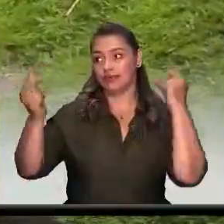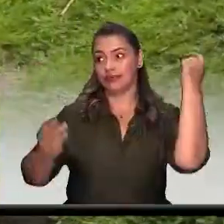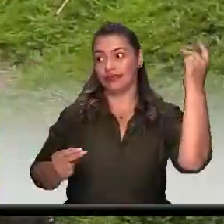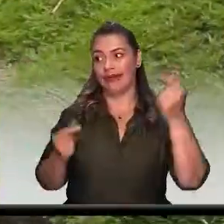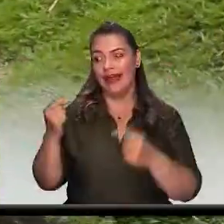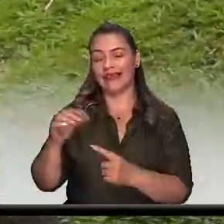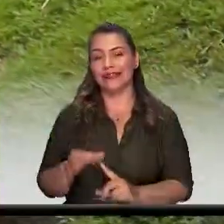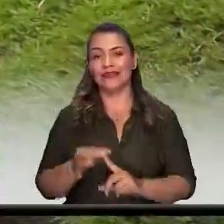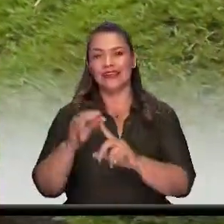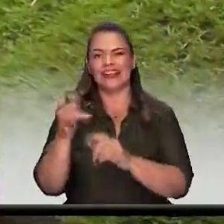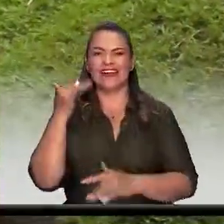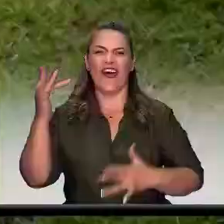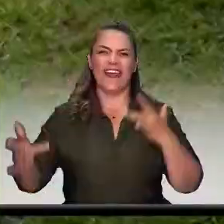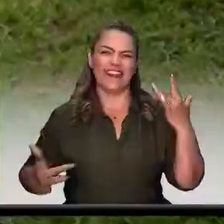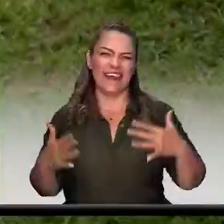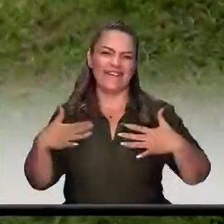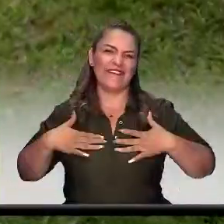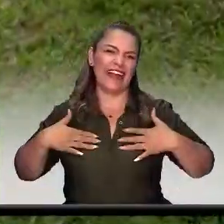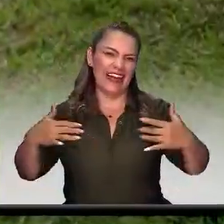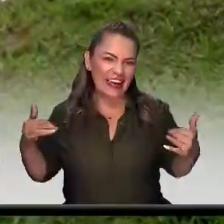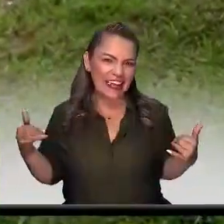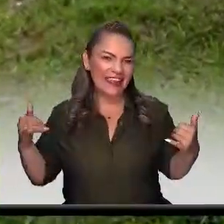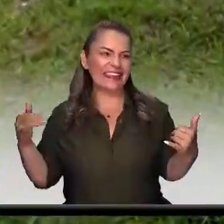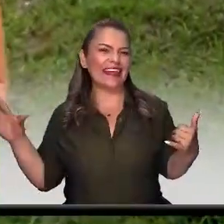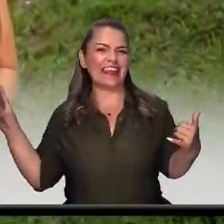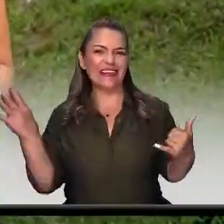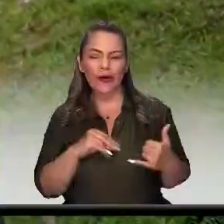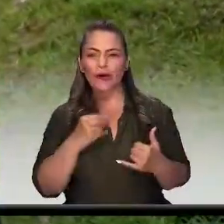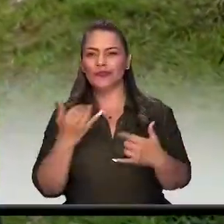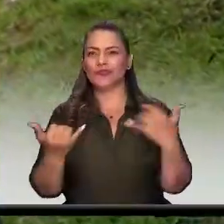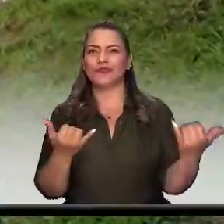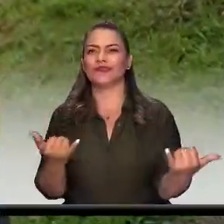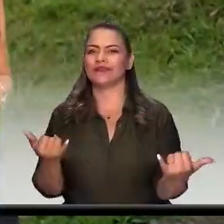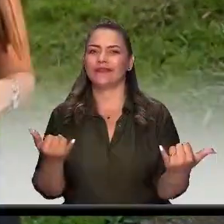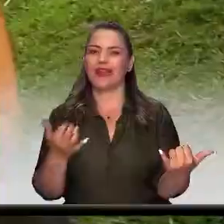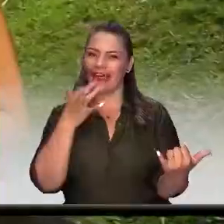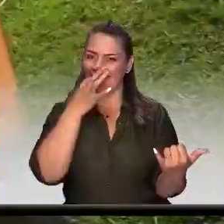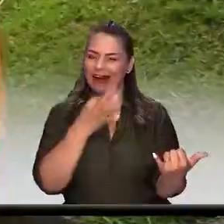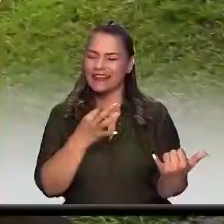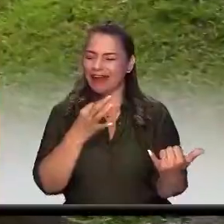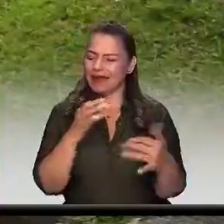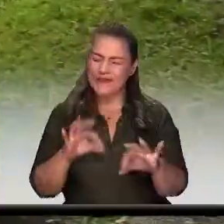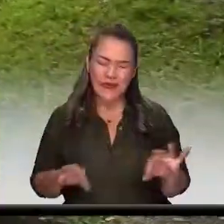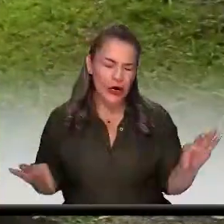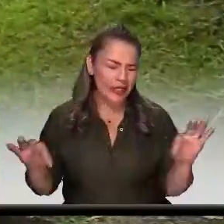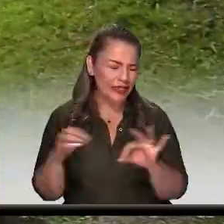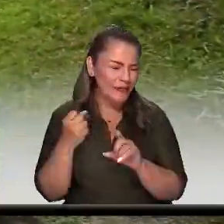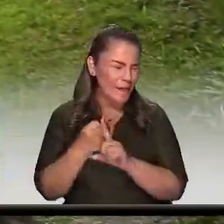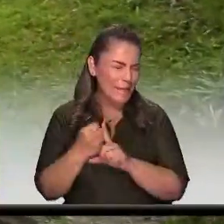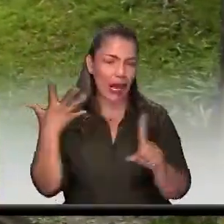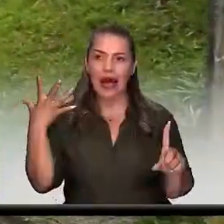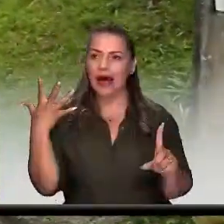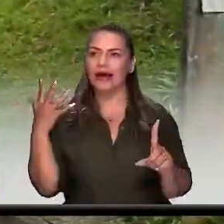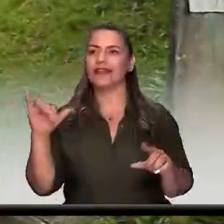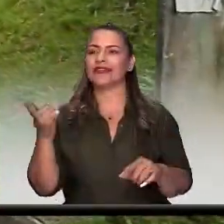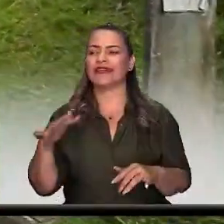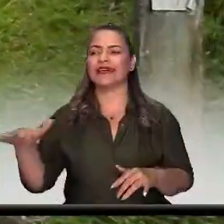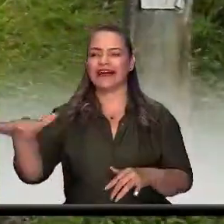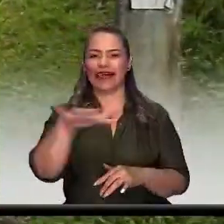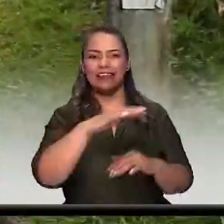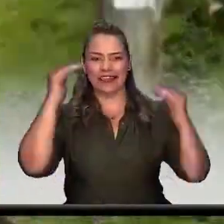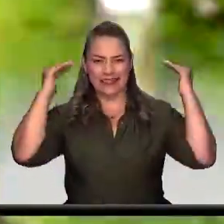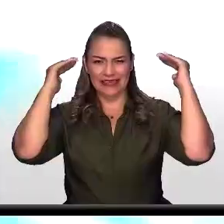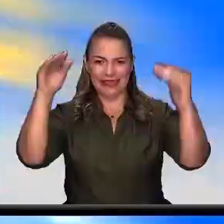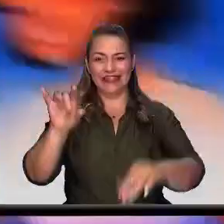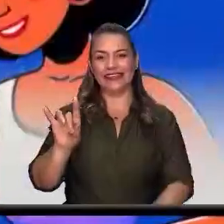entusiasmo felicidad es que es apoteósico lo que se vivió en nuestro estadio el día sábado una cosa